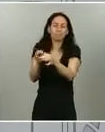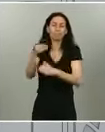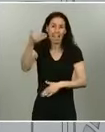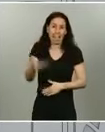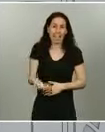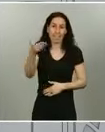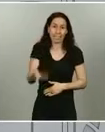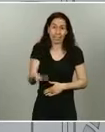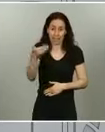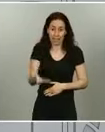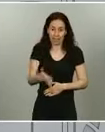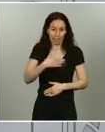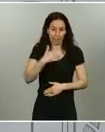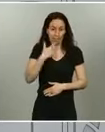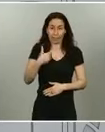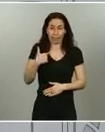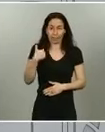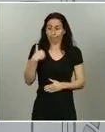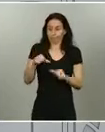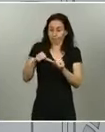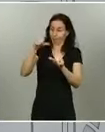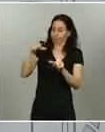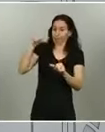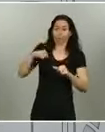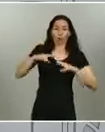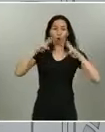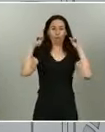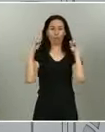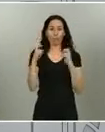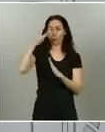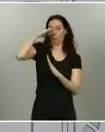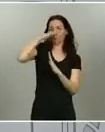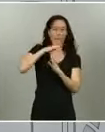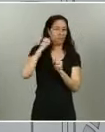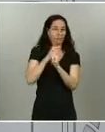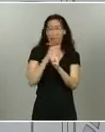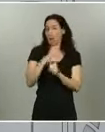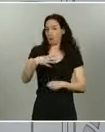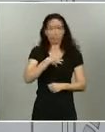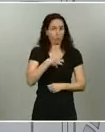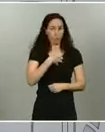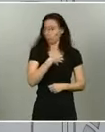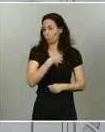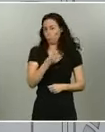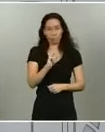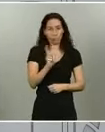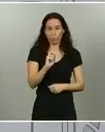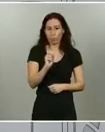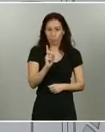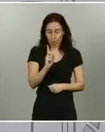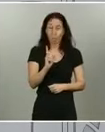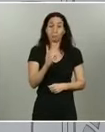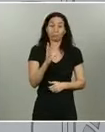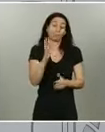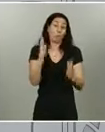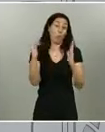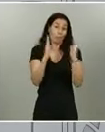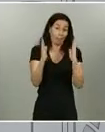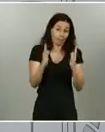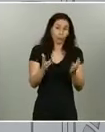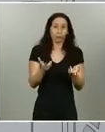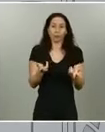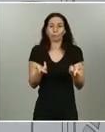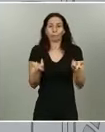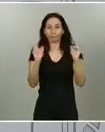durante los confinamientos que hemos ido teniendo, durante el periodo retribuido, recuperable, durante los siguientes periodos de